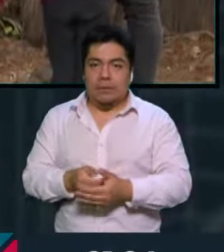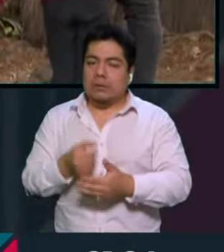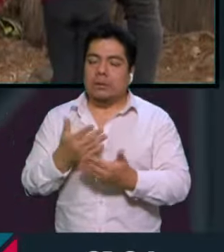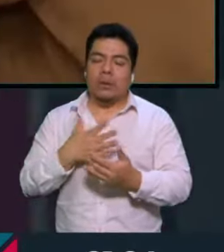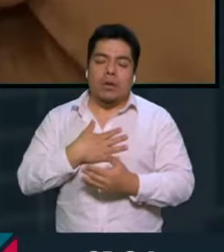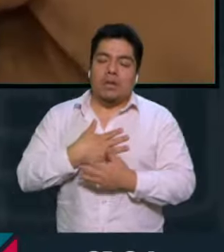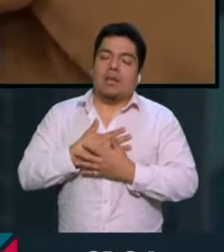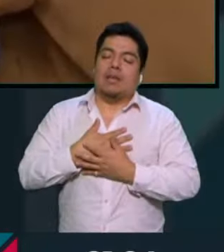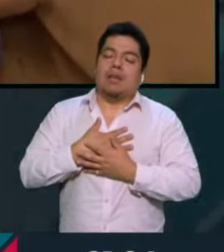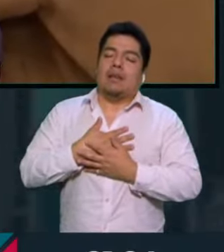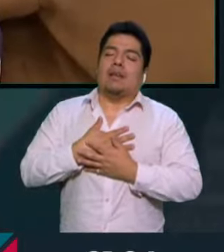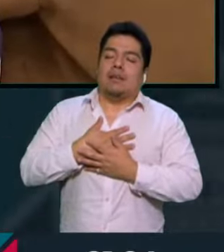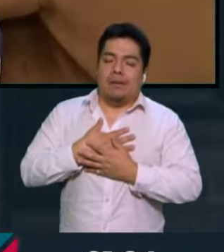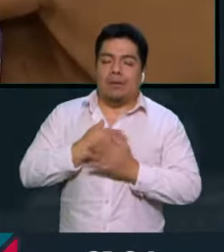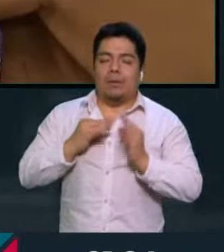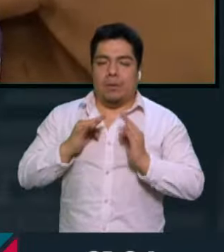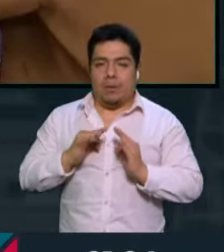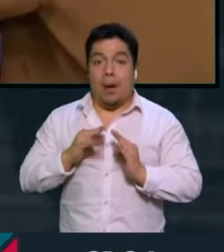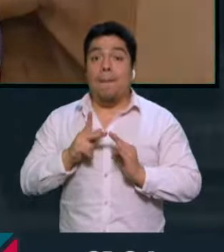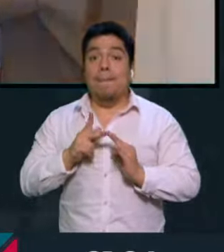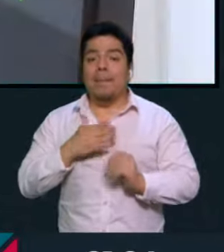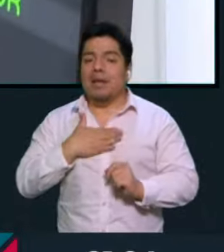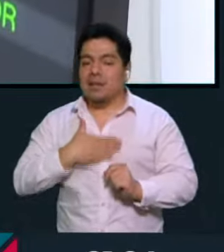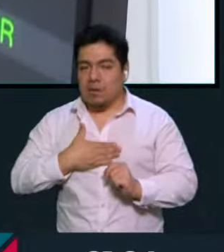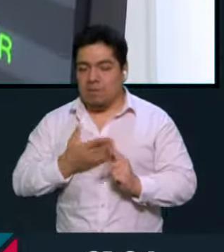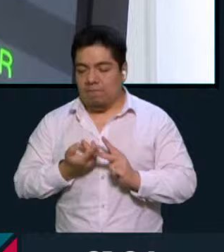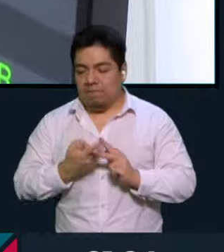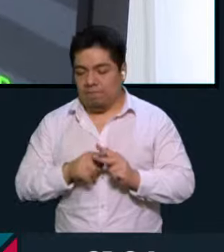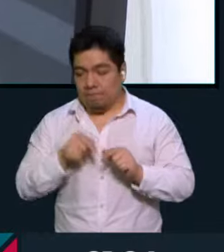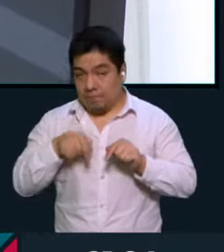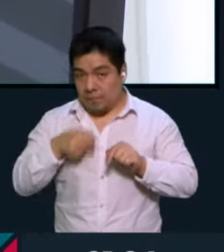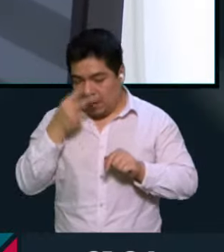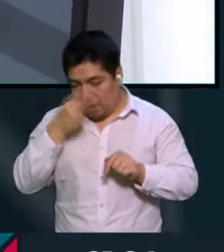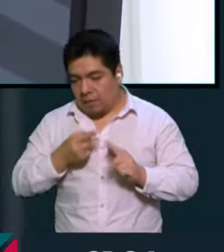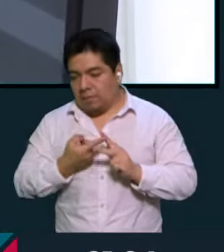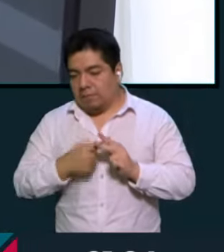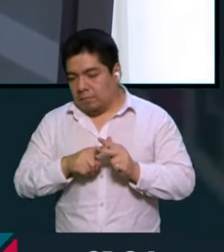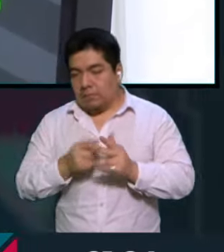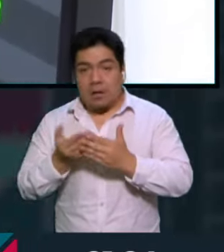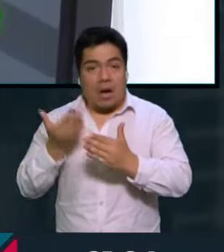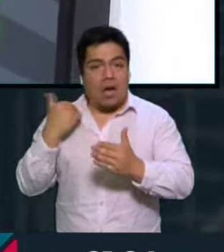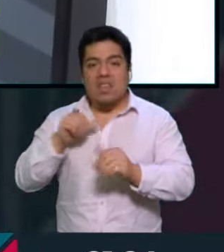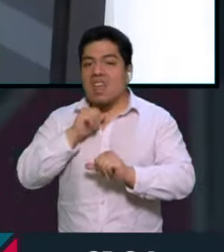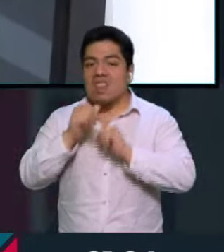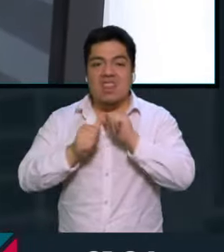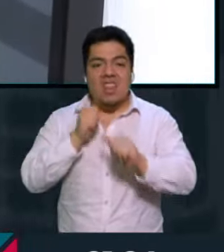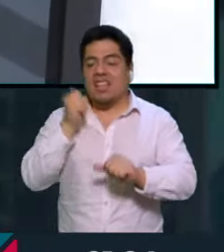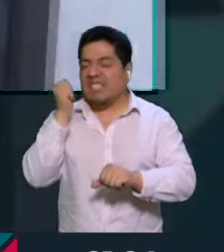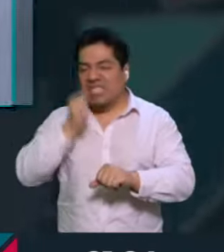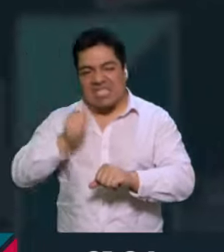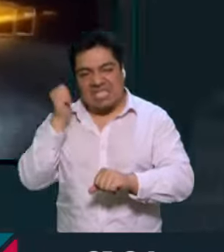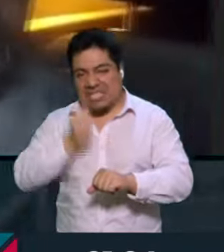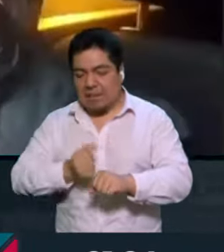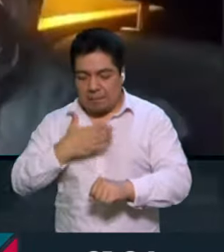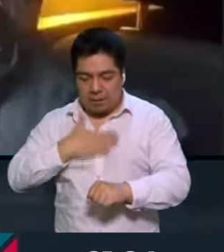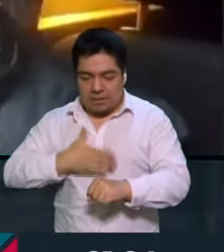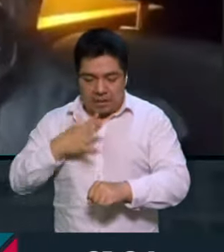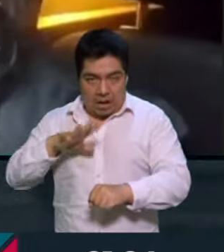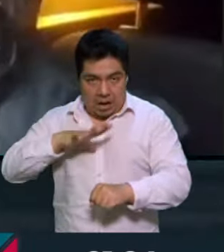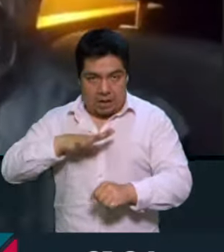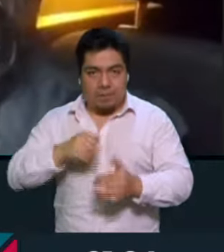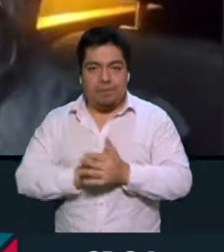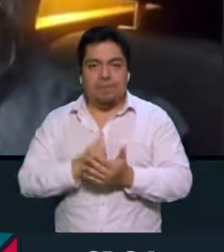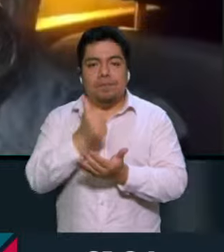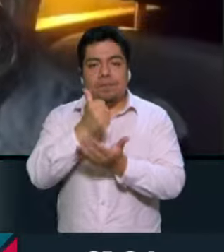satisfacción, pero de inicio de la justicia en México y que ningún otro caso quede impune. Kenia, la Ciudad de